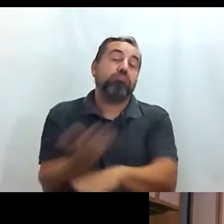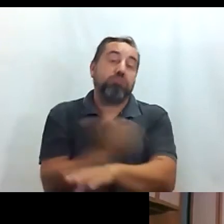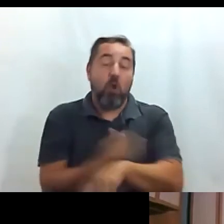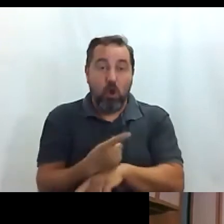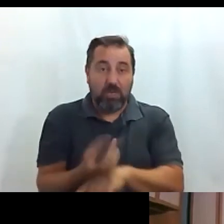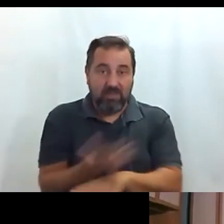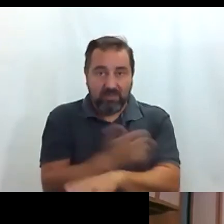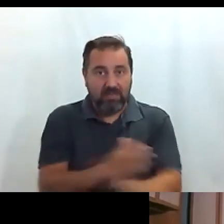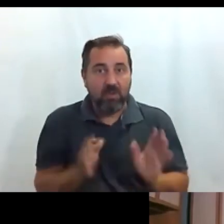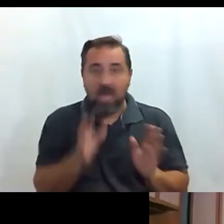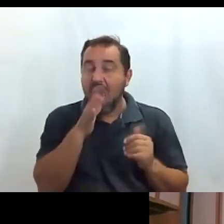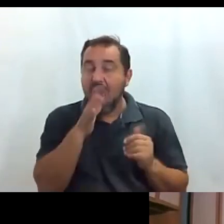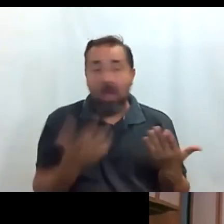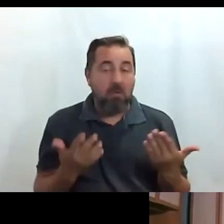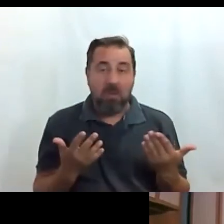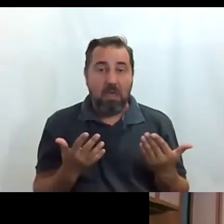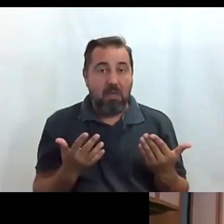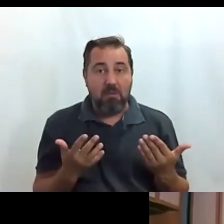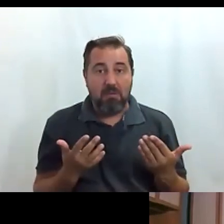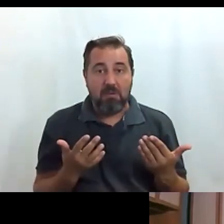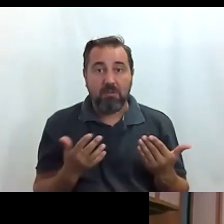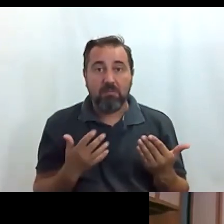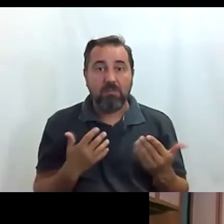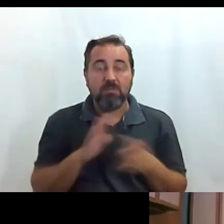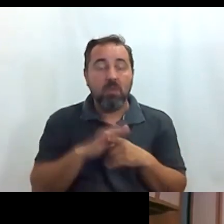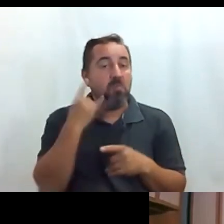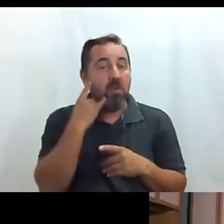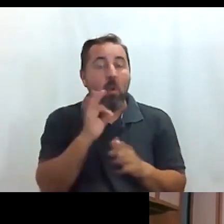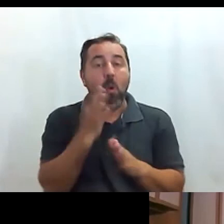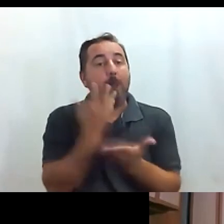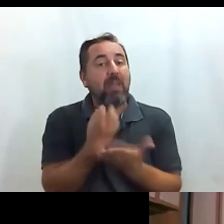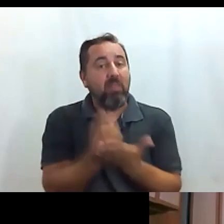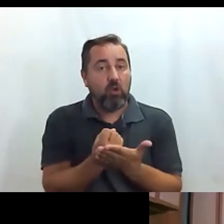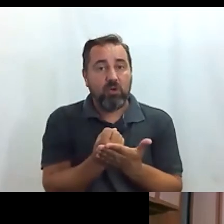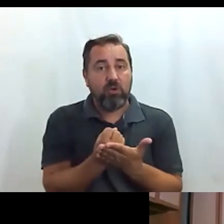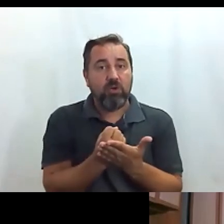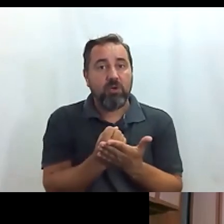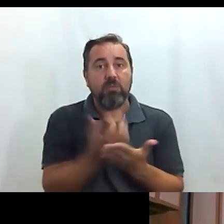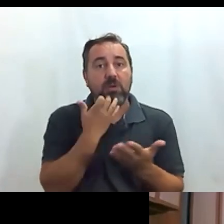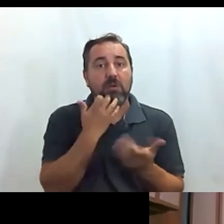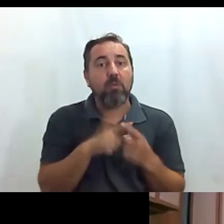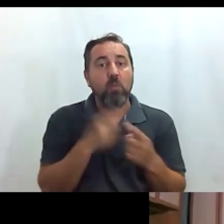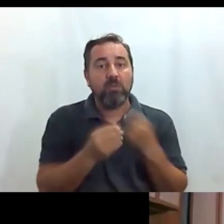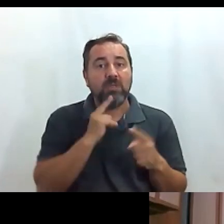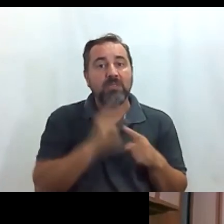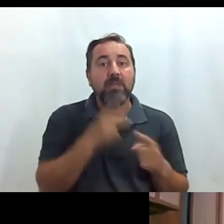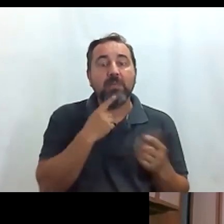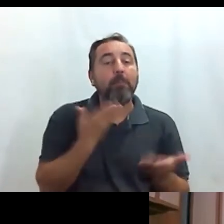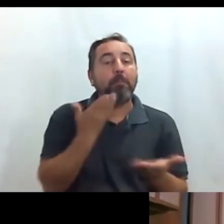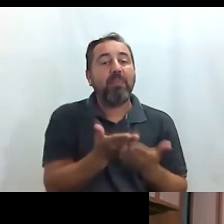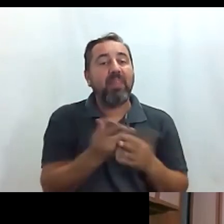alteración ahora tienes a través del teléfono o aplicaciones como por ejemplo una cruzolló que es Pide Taxi